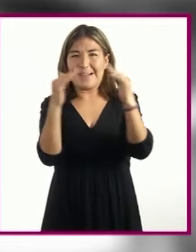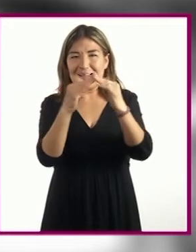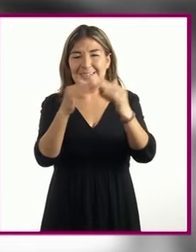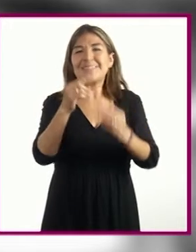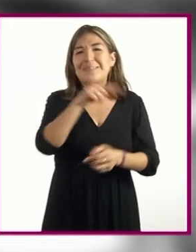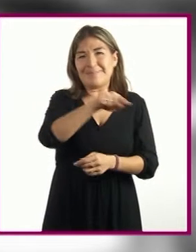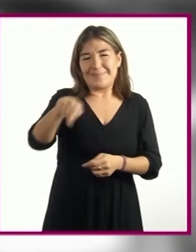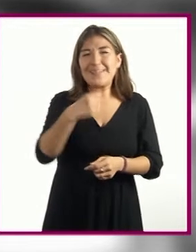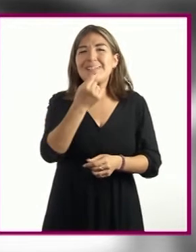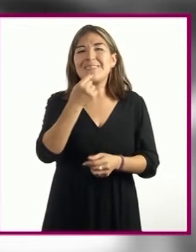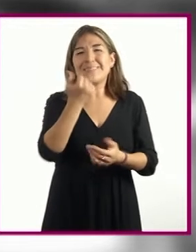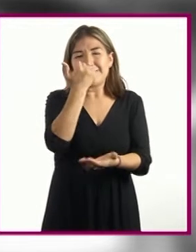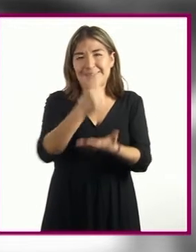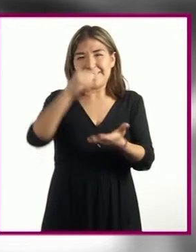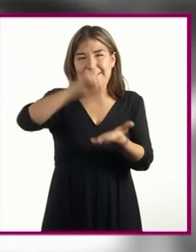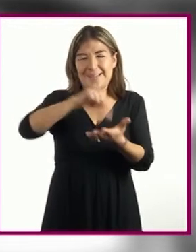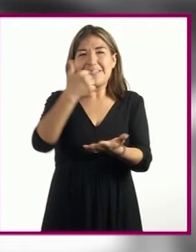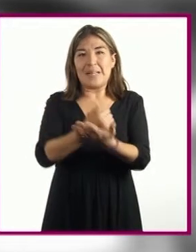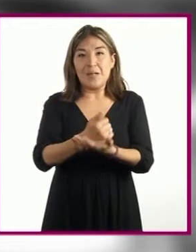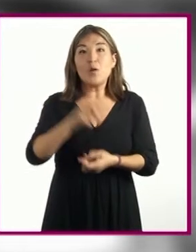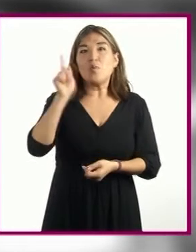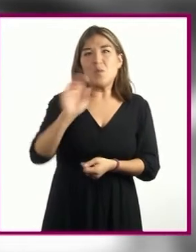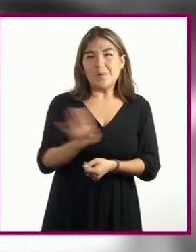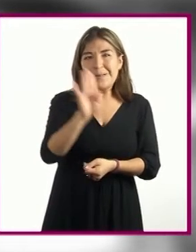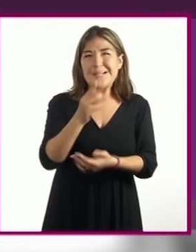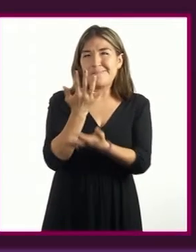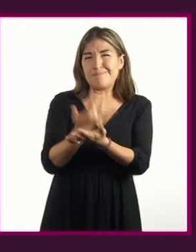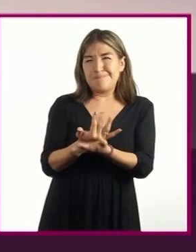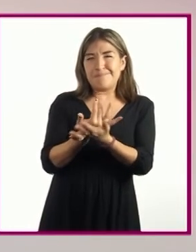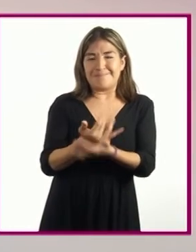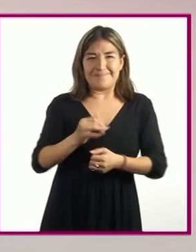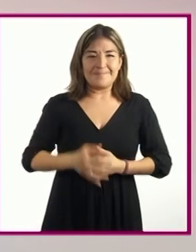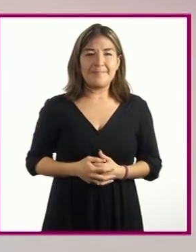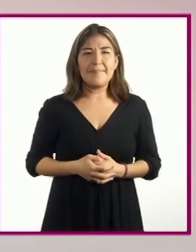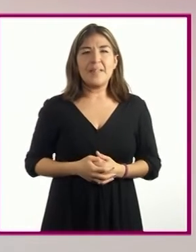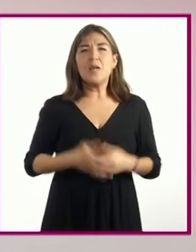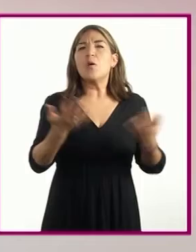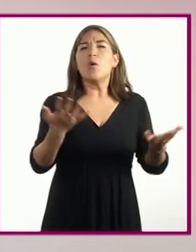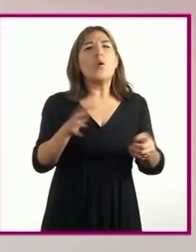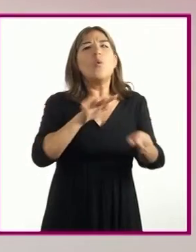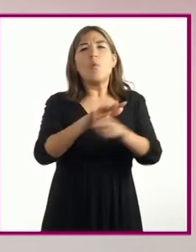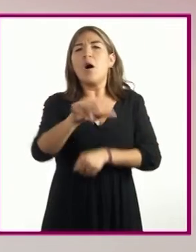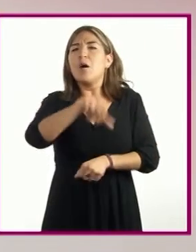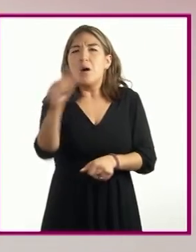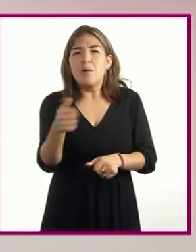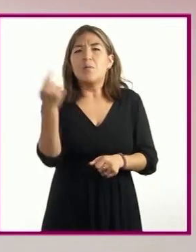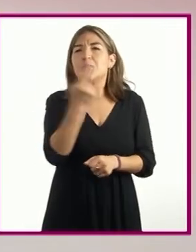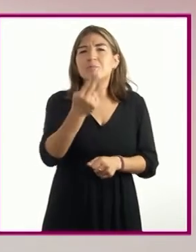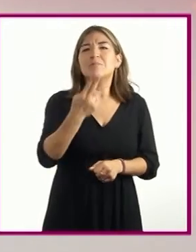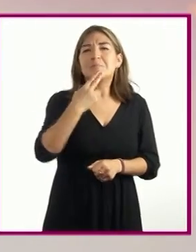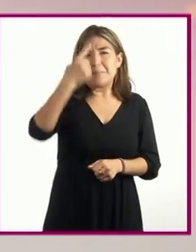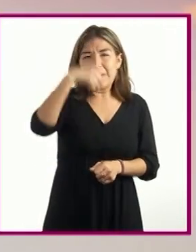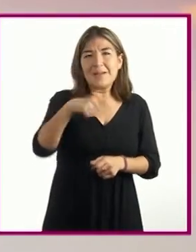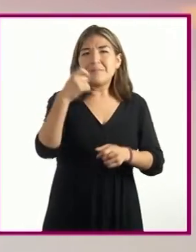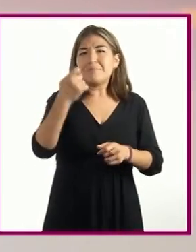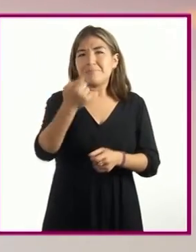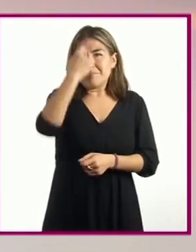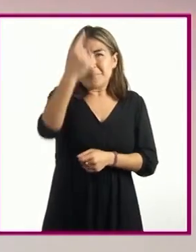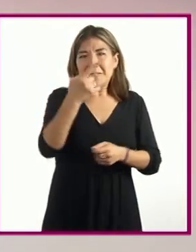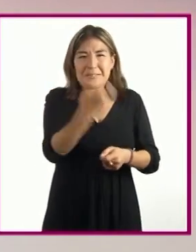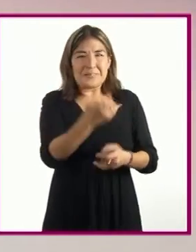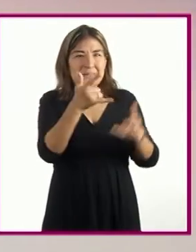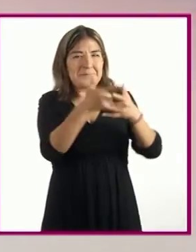enanos, mientras la bruja espera. Pero, ¿qué otros espacios podríamos utilizar para crear nuestra historieta?